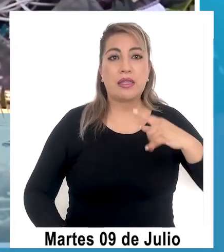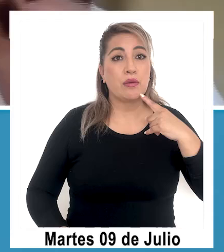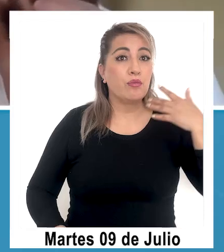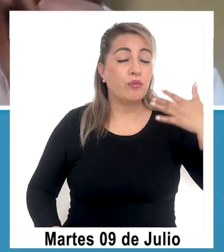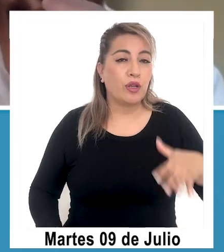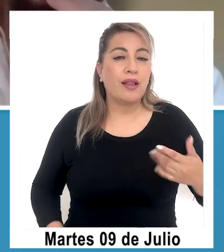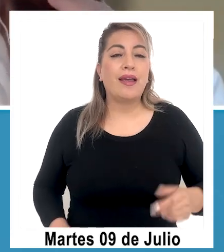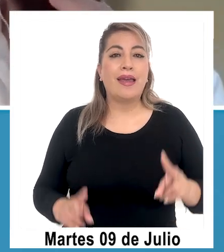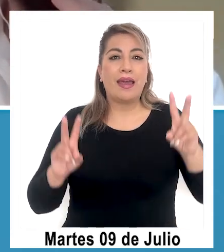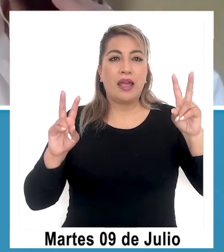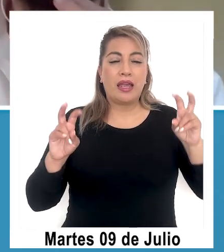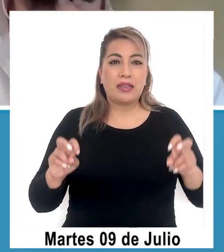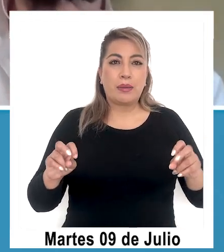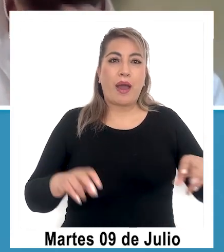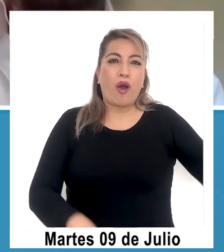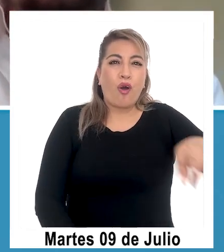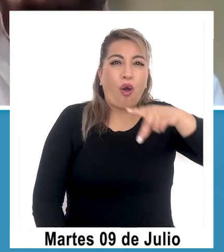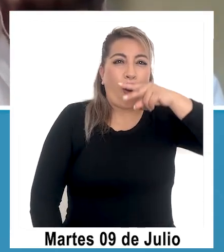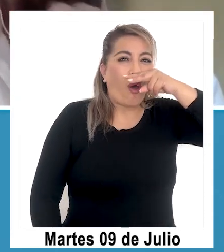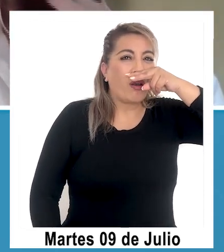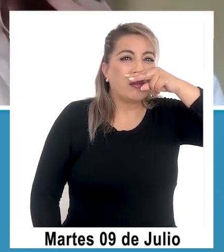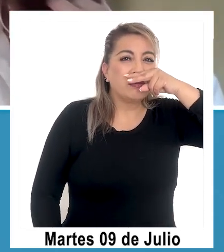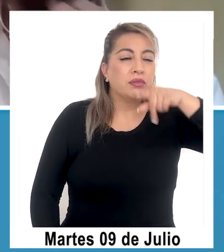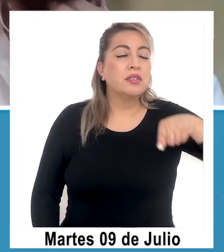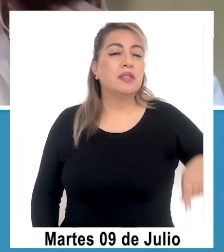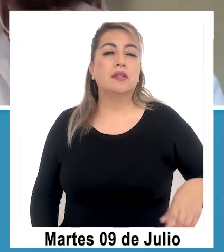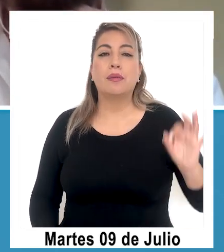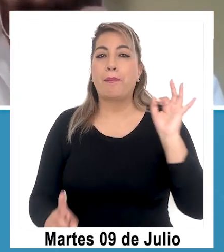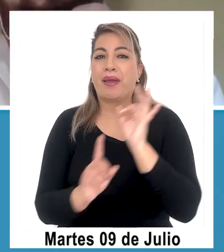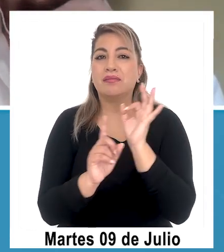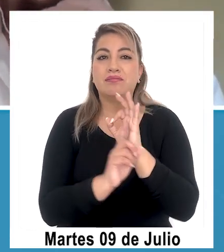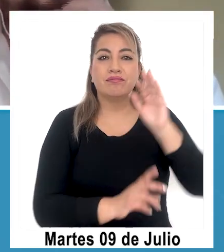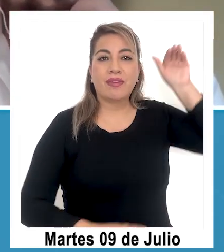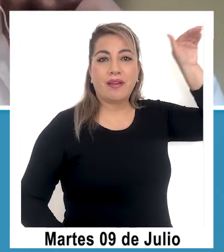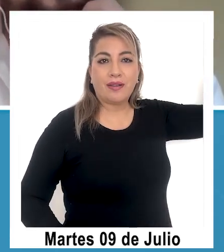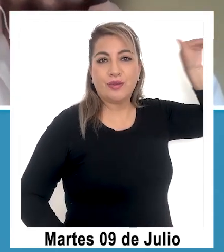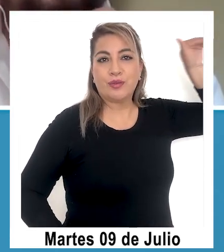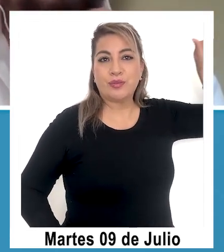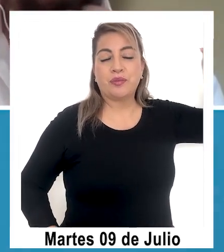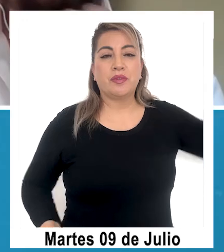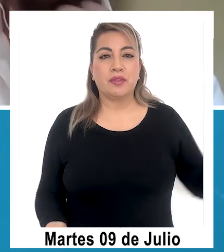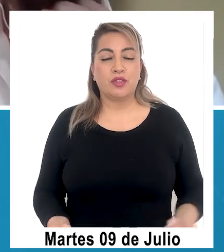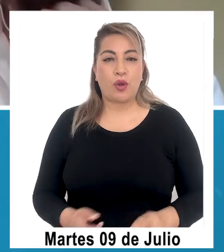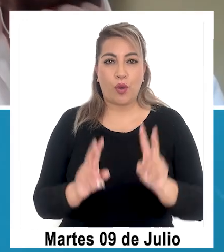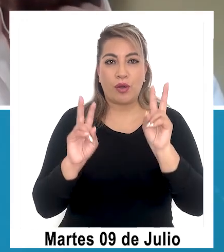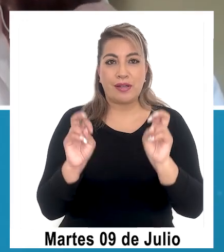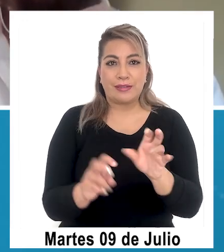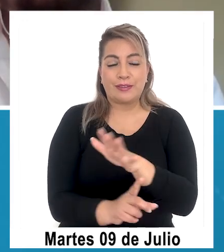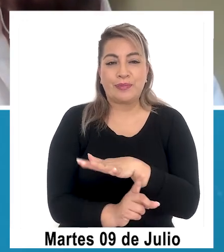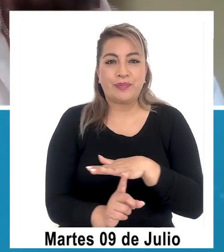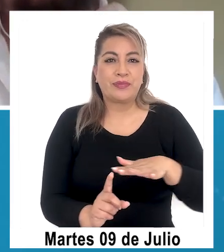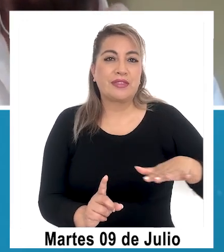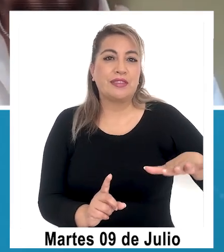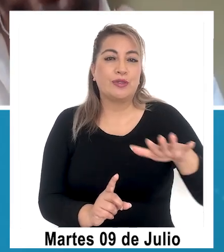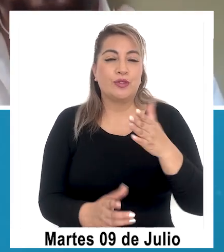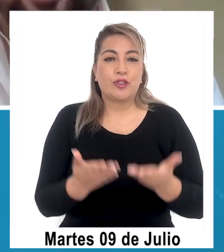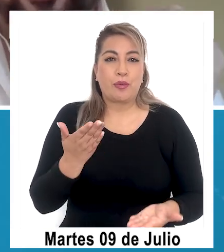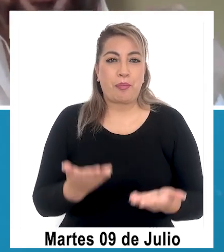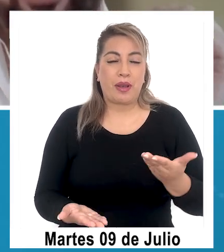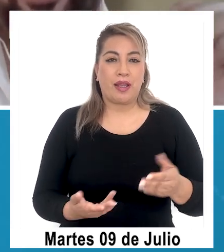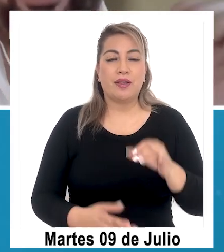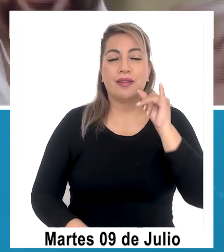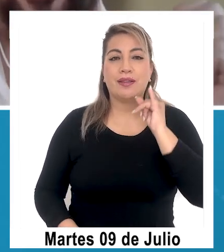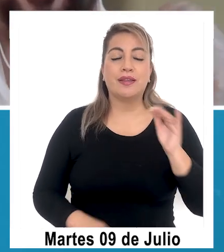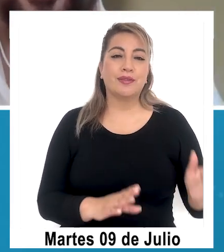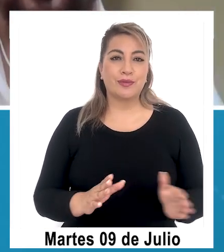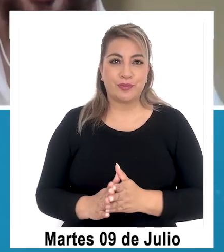el tema de los olores que más es un tema particular de alto auspicio que eh respecto a lo que pasa con Iquique. Ok.